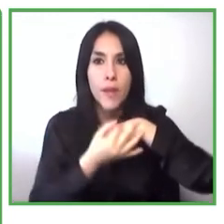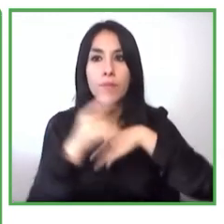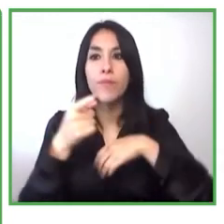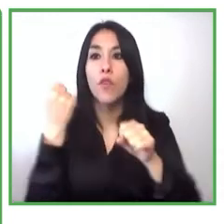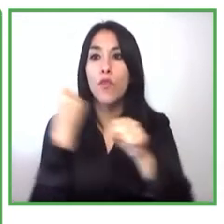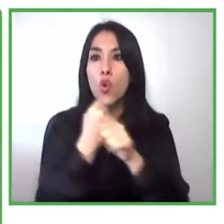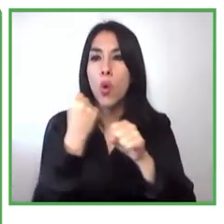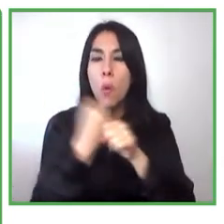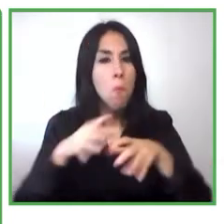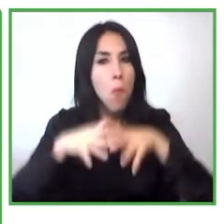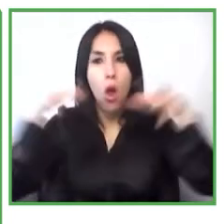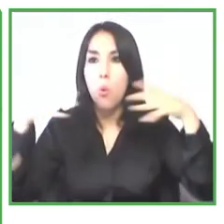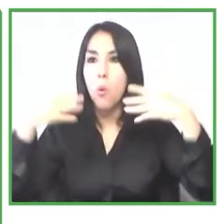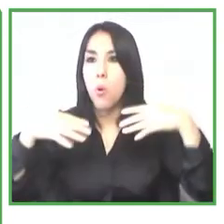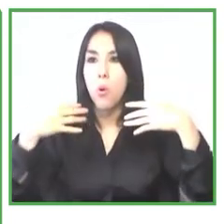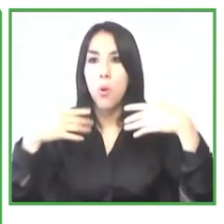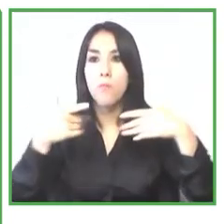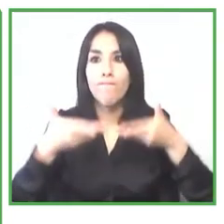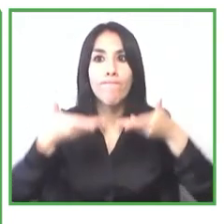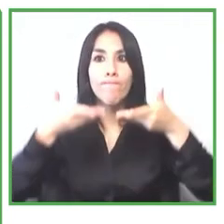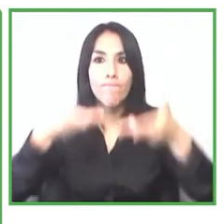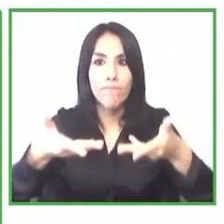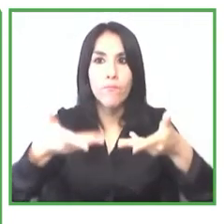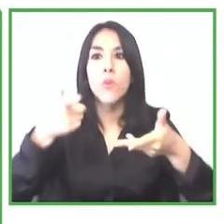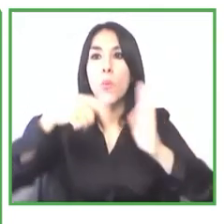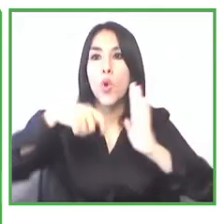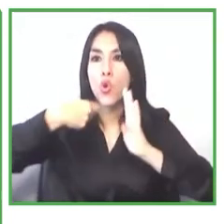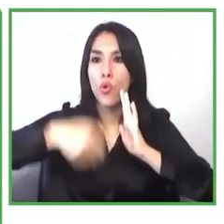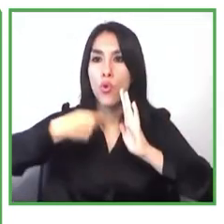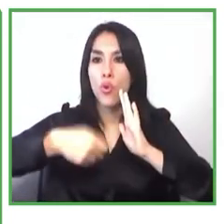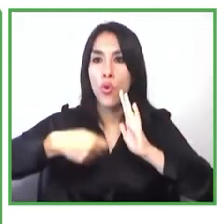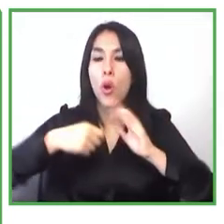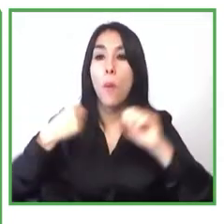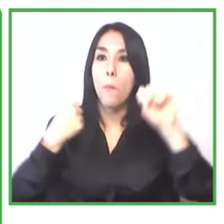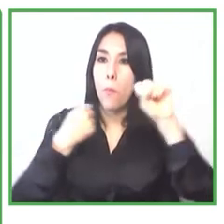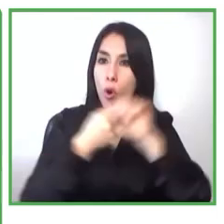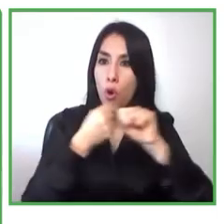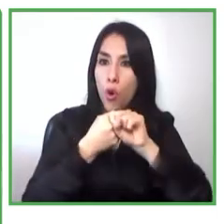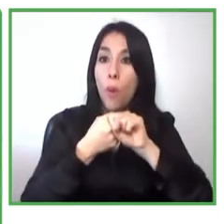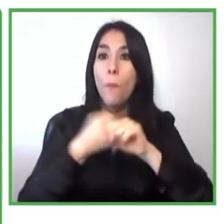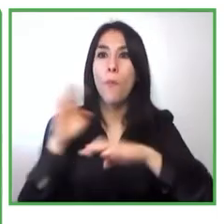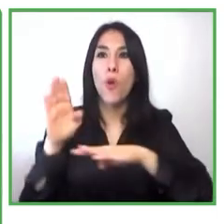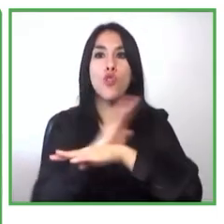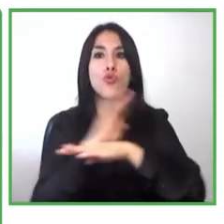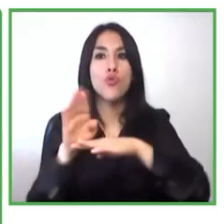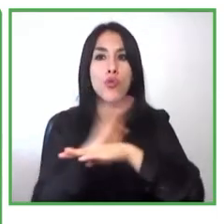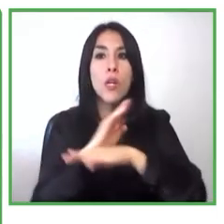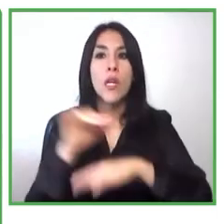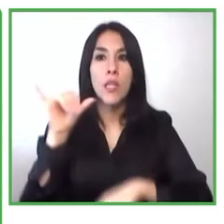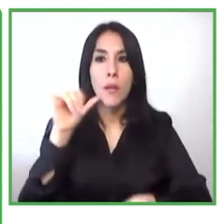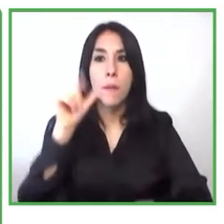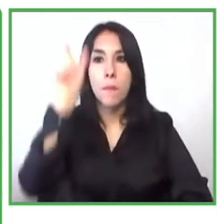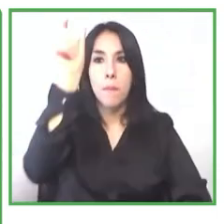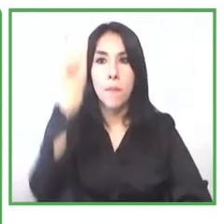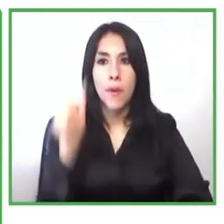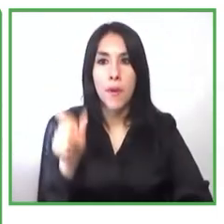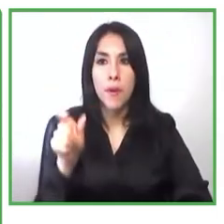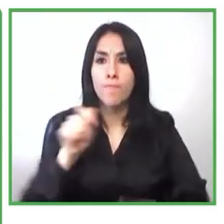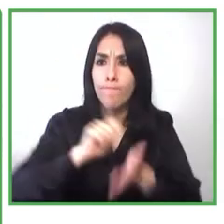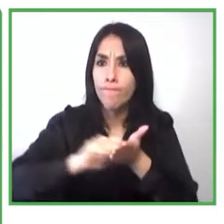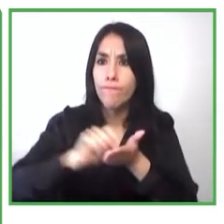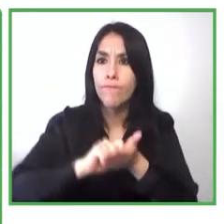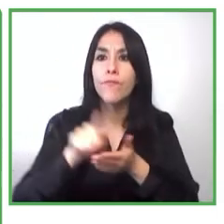a las micro y pequeñas empresas y a los emprendedores y ahí trabajamos con vinculación también de personas en situación de discapacidad